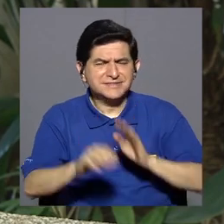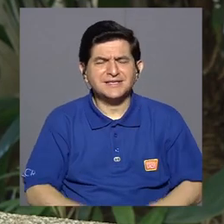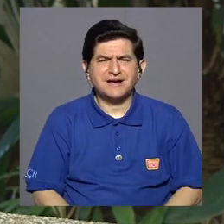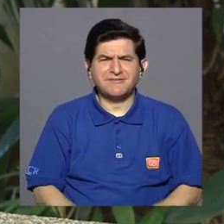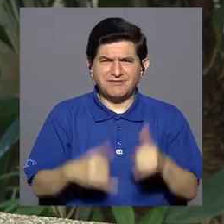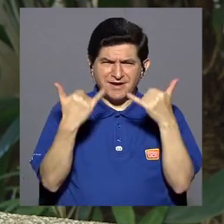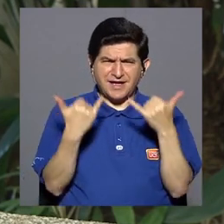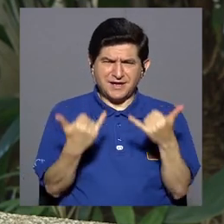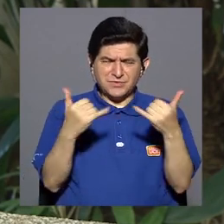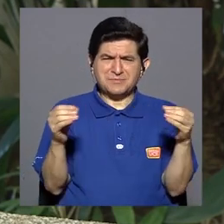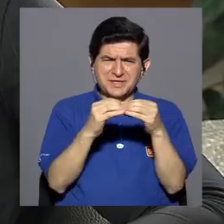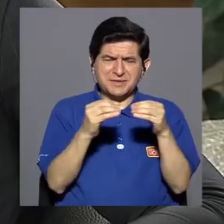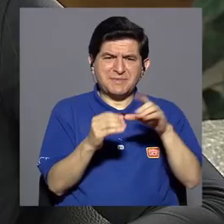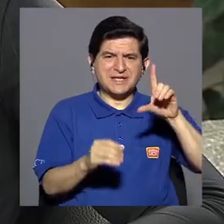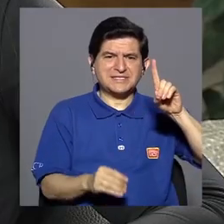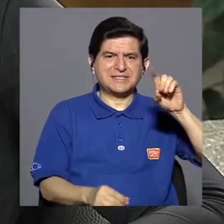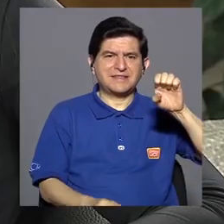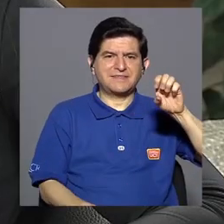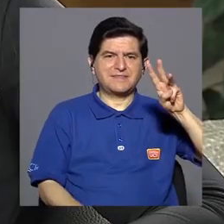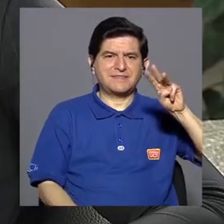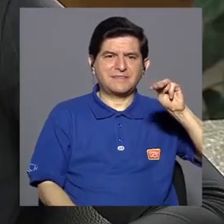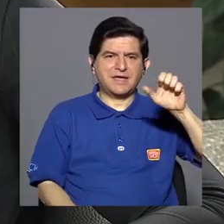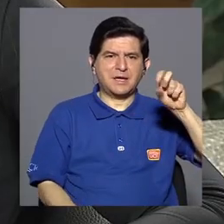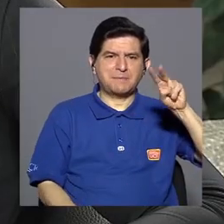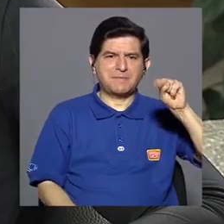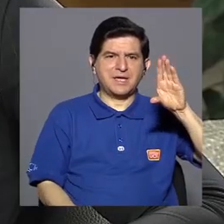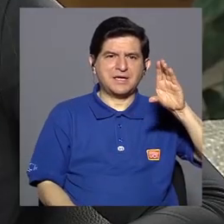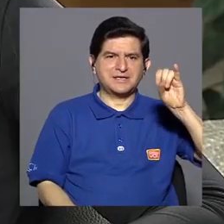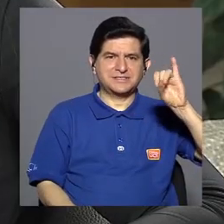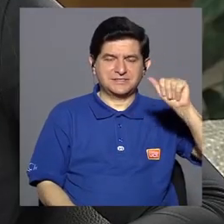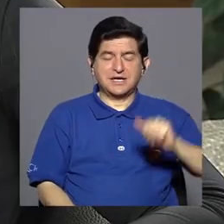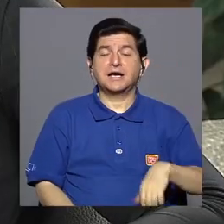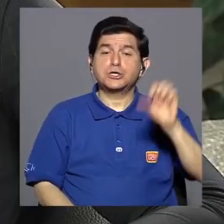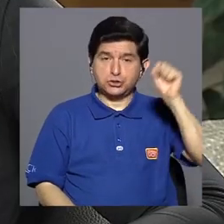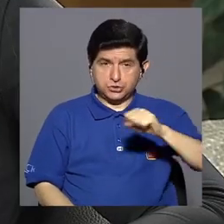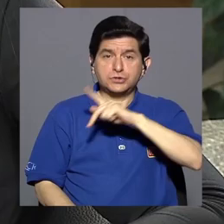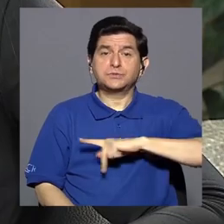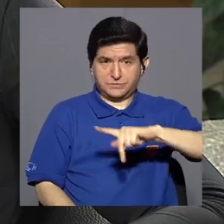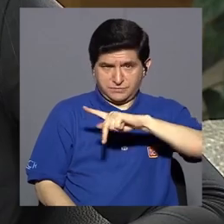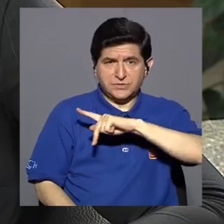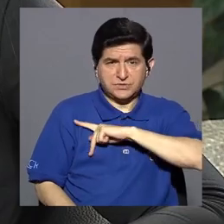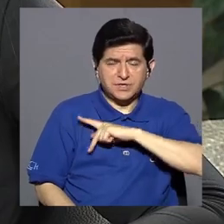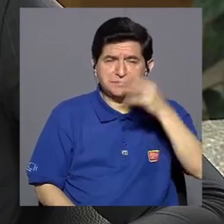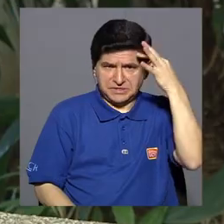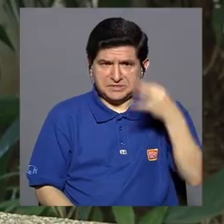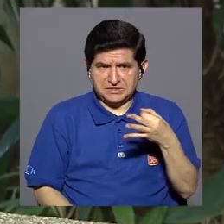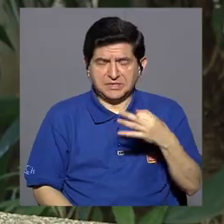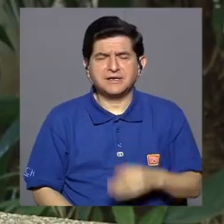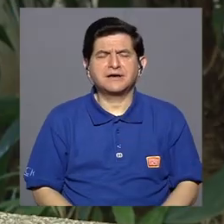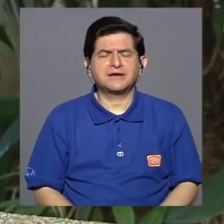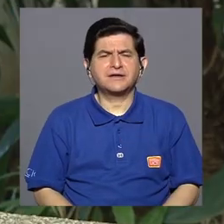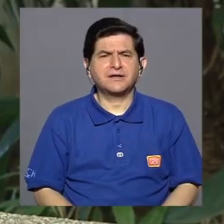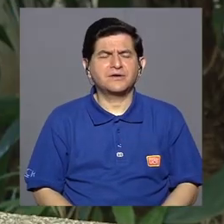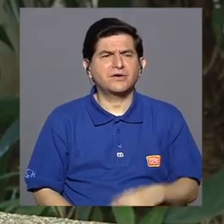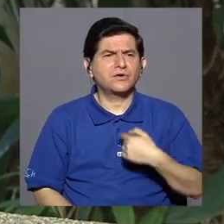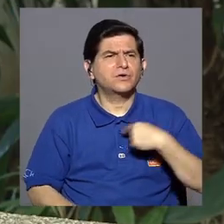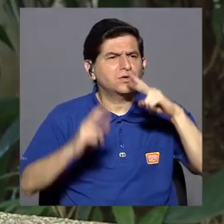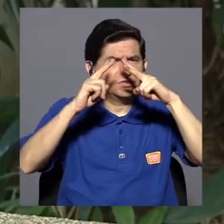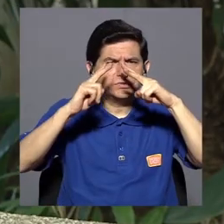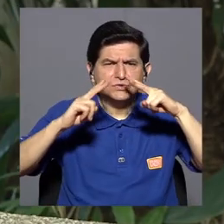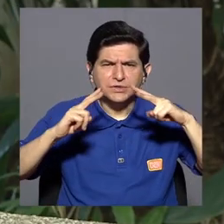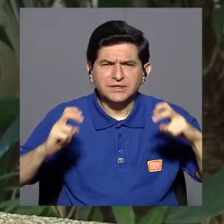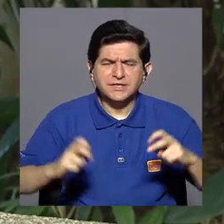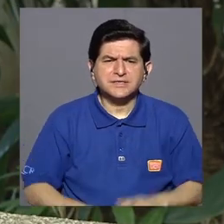habla más de demencia ahora actualmente? Claro, por supuesto. Personalmente hago siempre